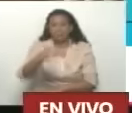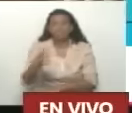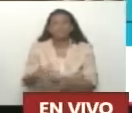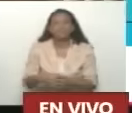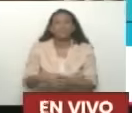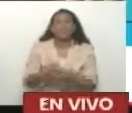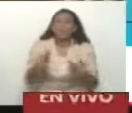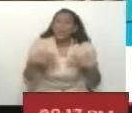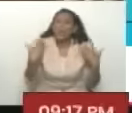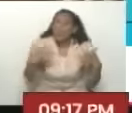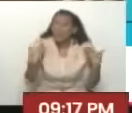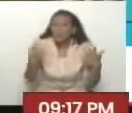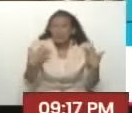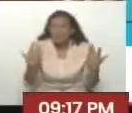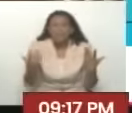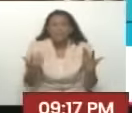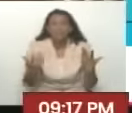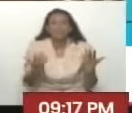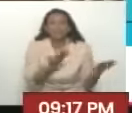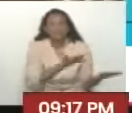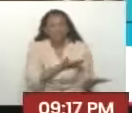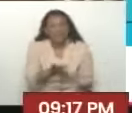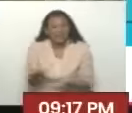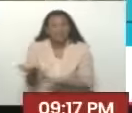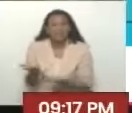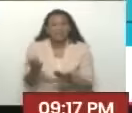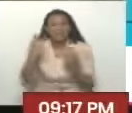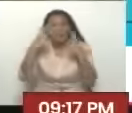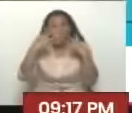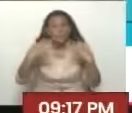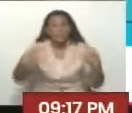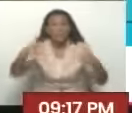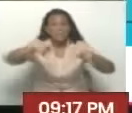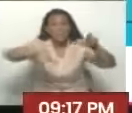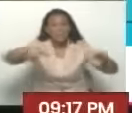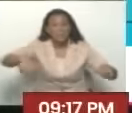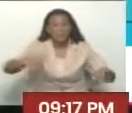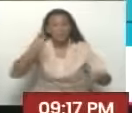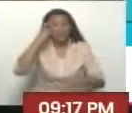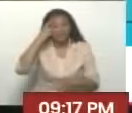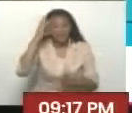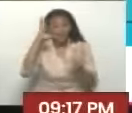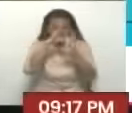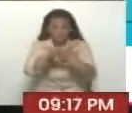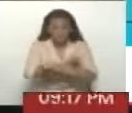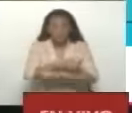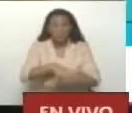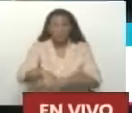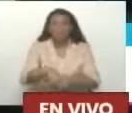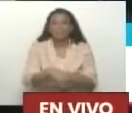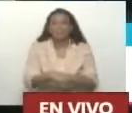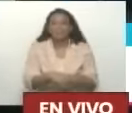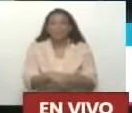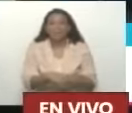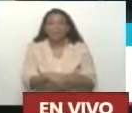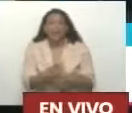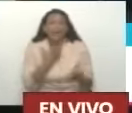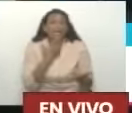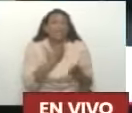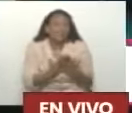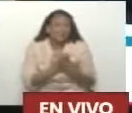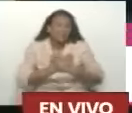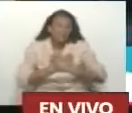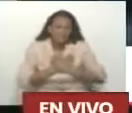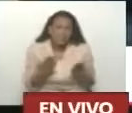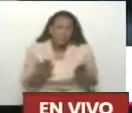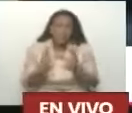Muy contenta de estar ante usted, ante este público tan espectacular la noche de hoy. Agradecida por todas las atenciones brindadas,